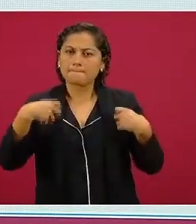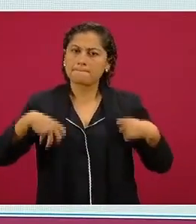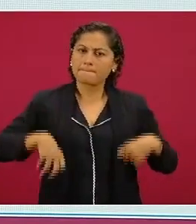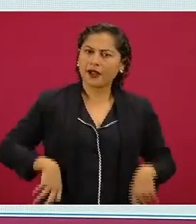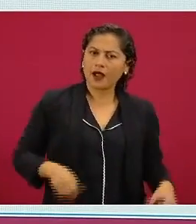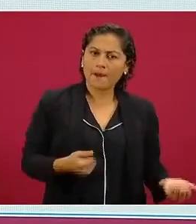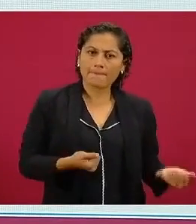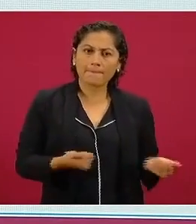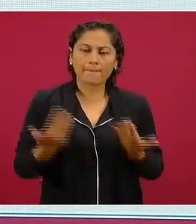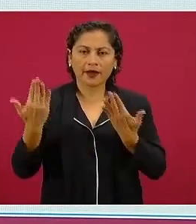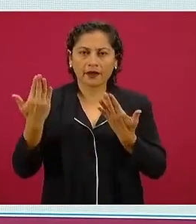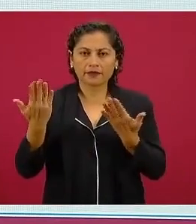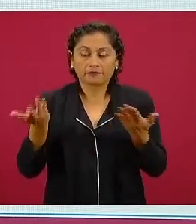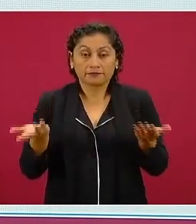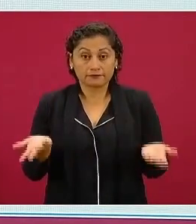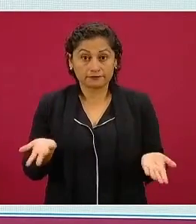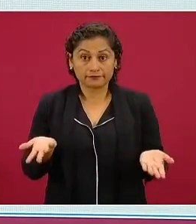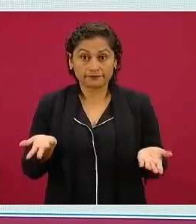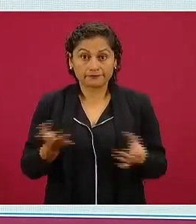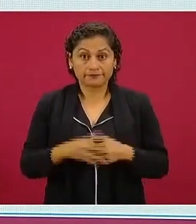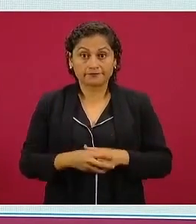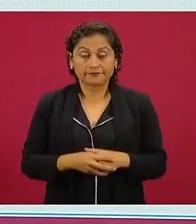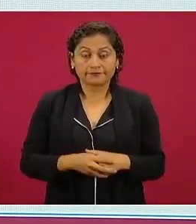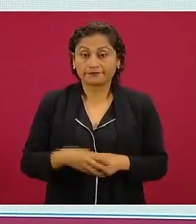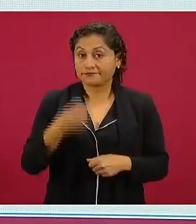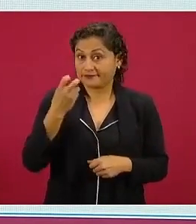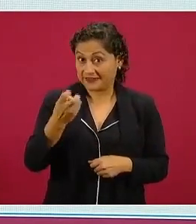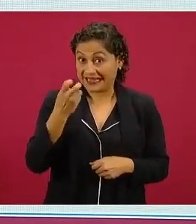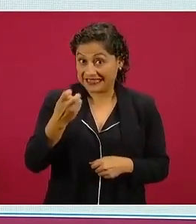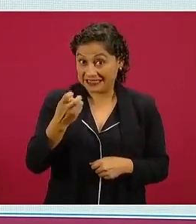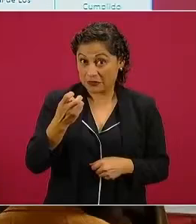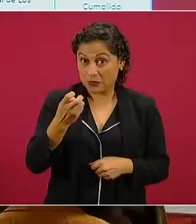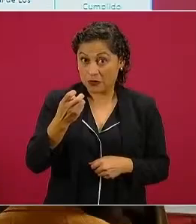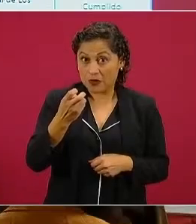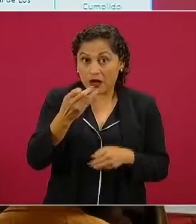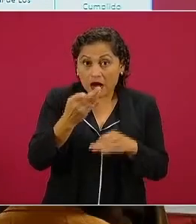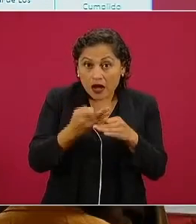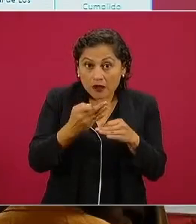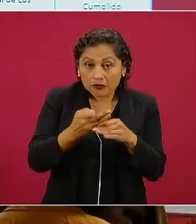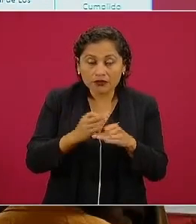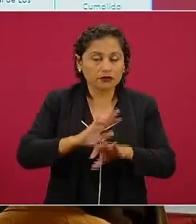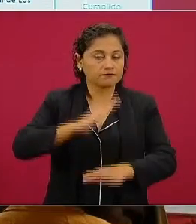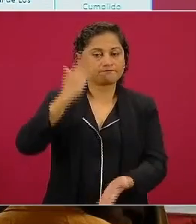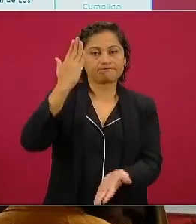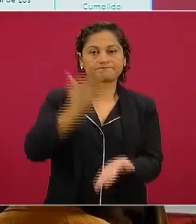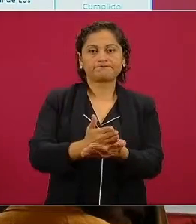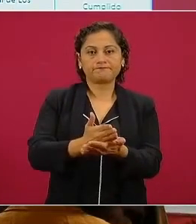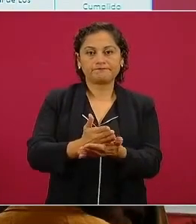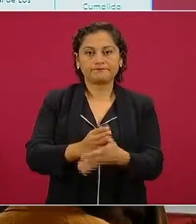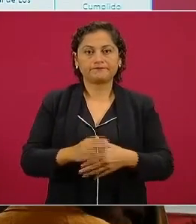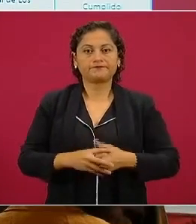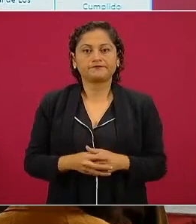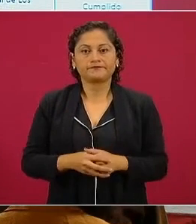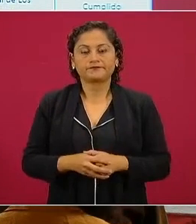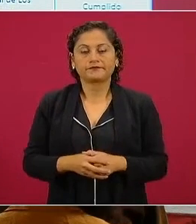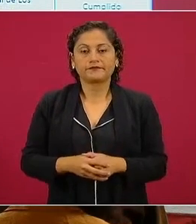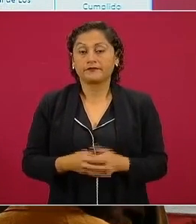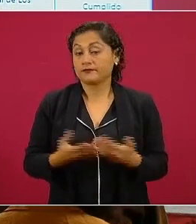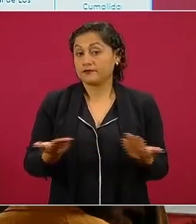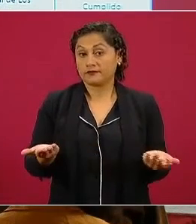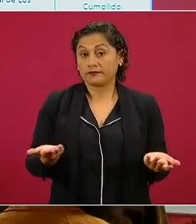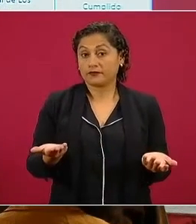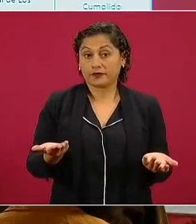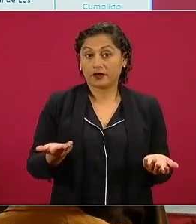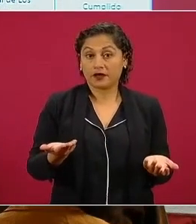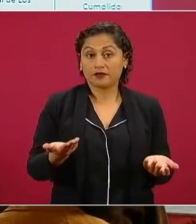todo esto ya no existe y como tenemos que hablar